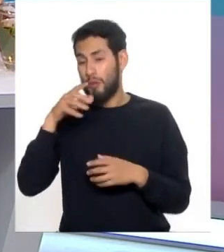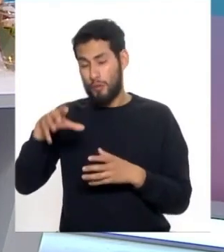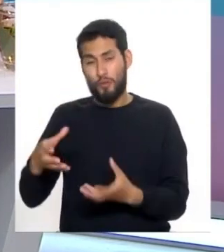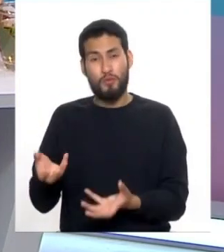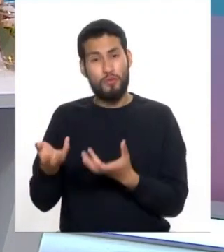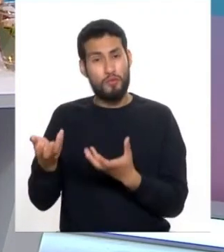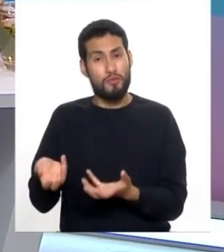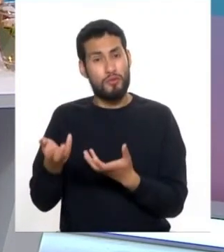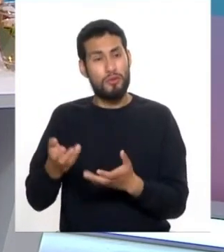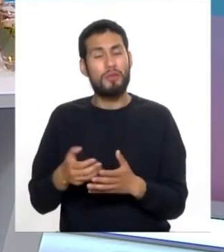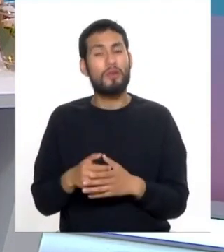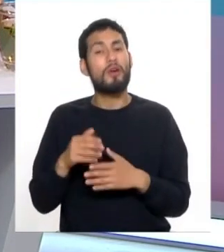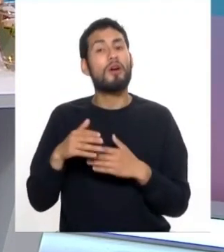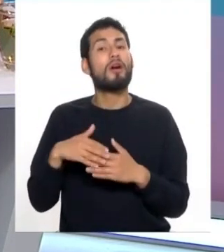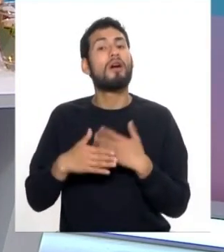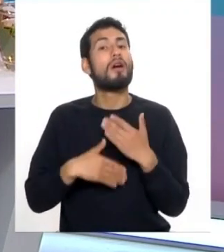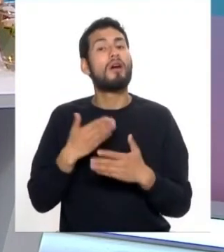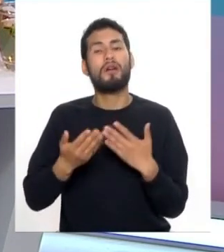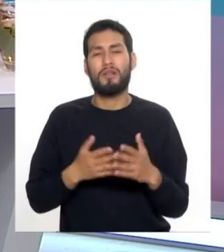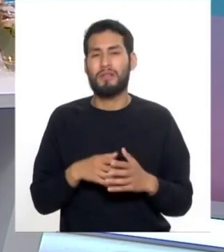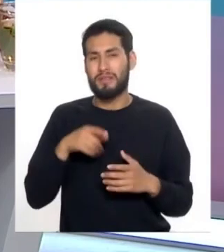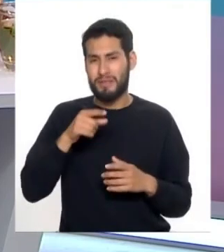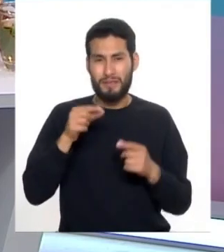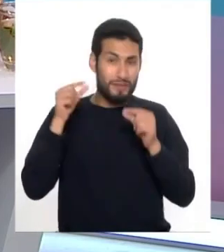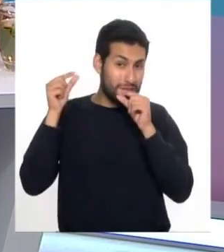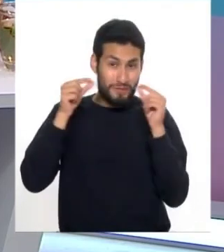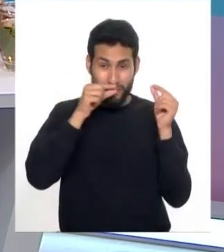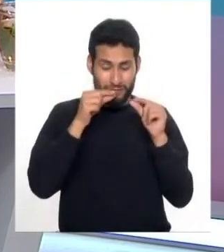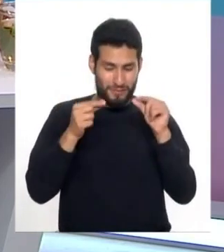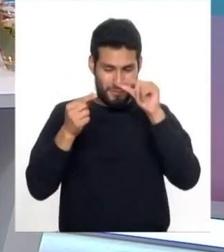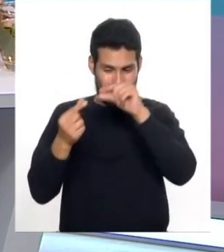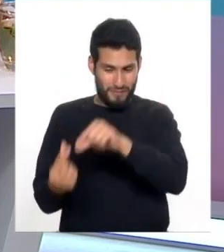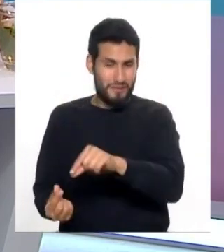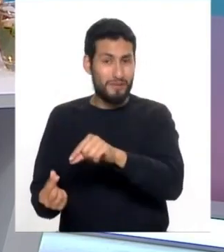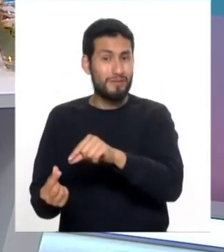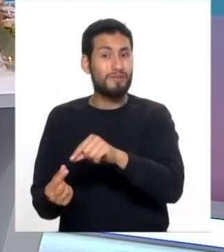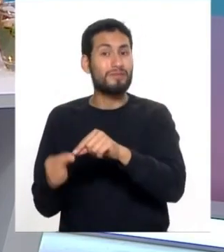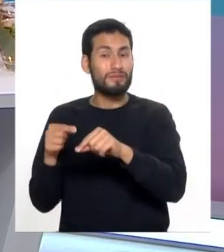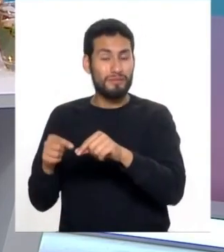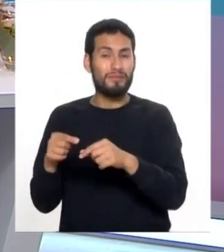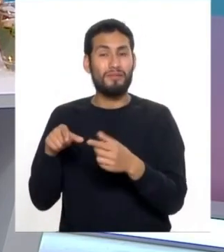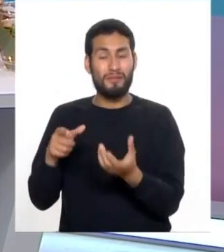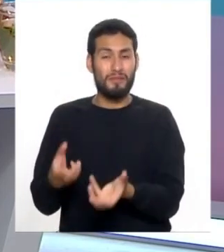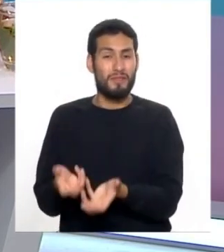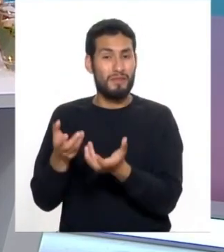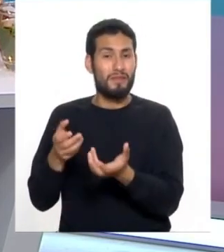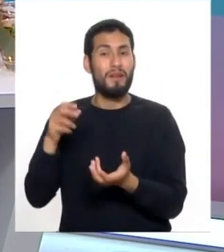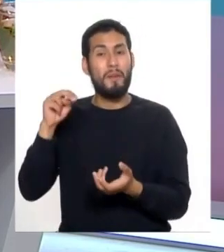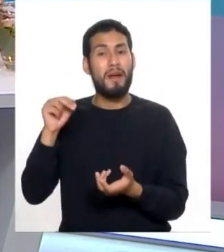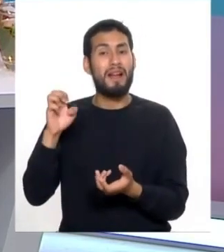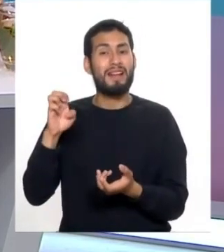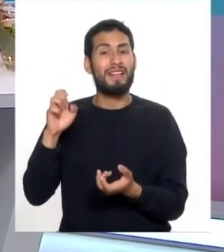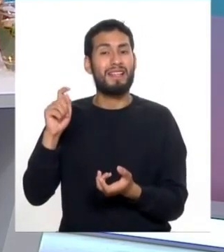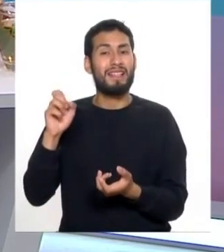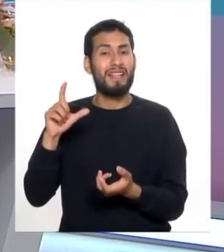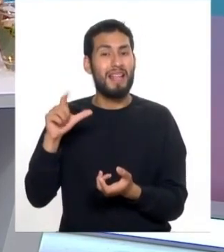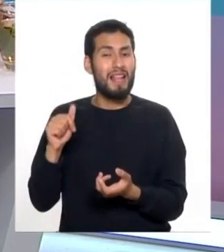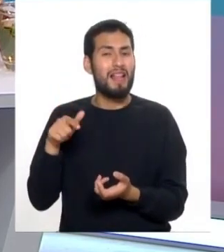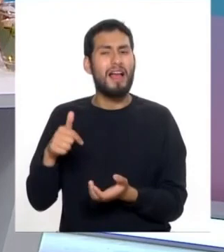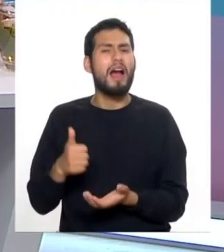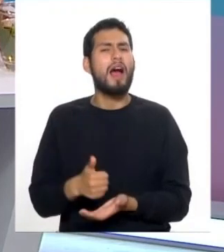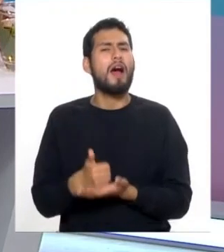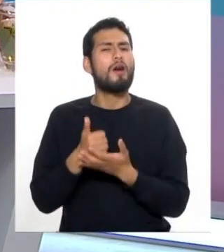cocinan y luego introducen estas rajas de canela en la panetela esa panetela nos